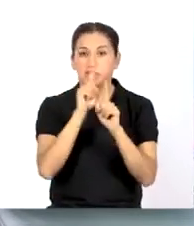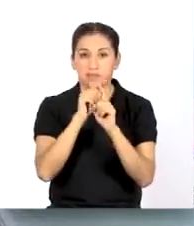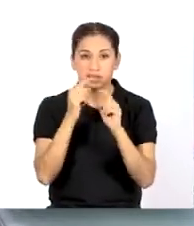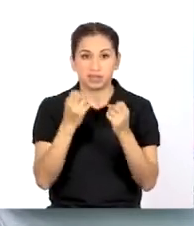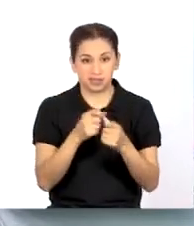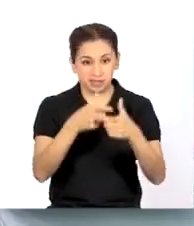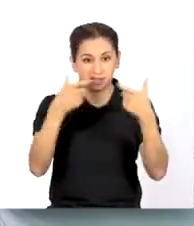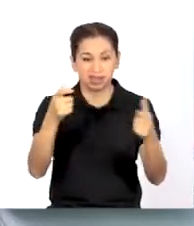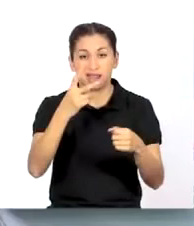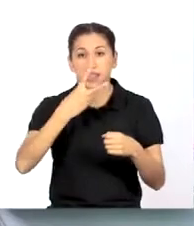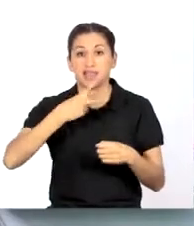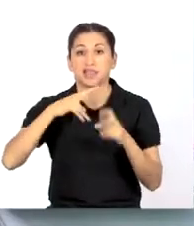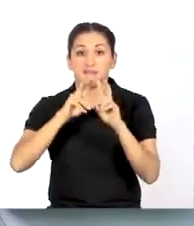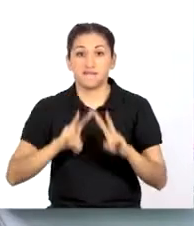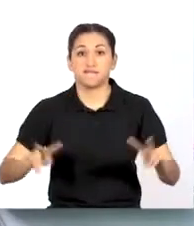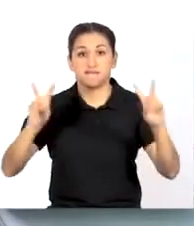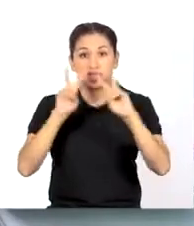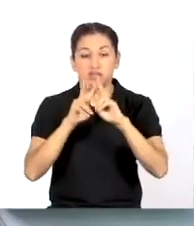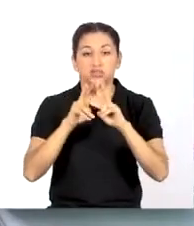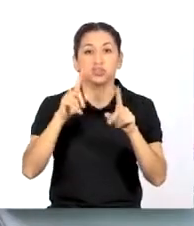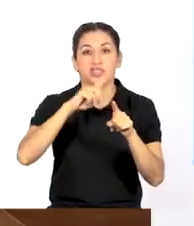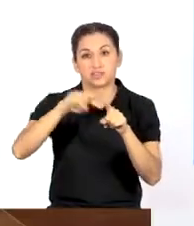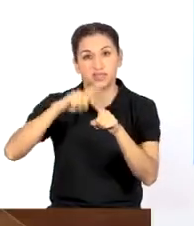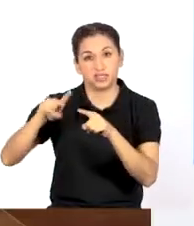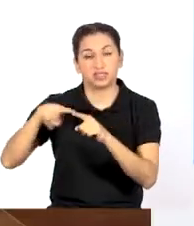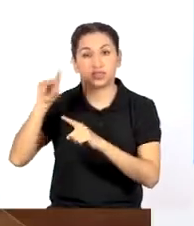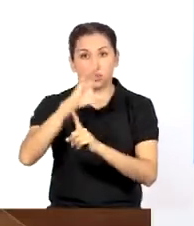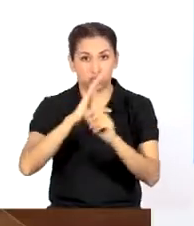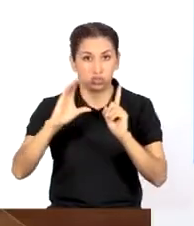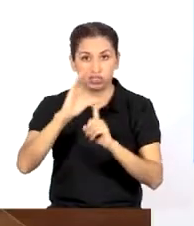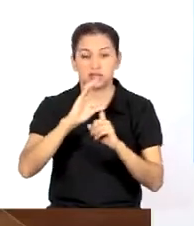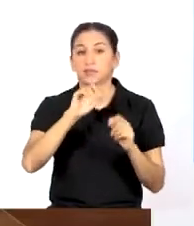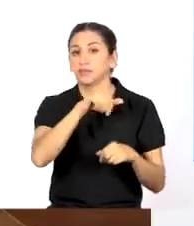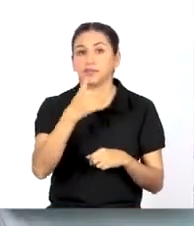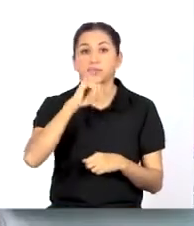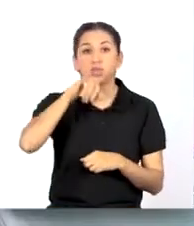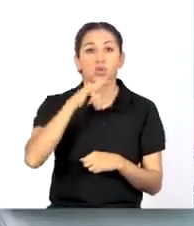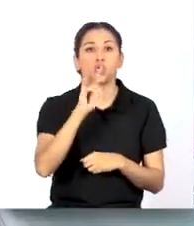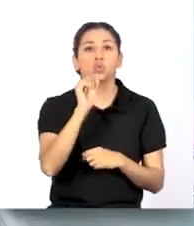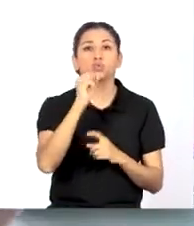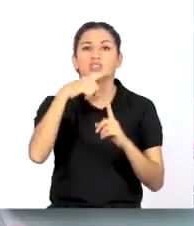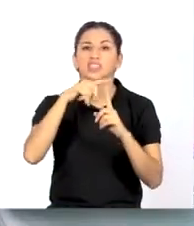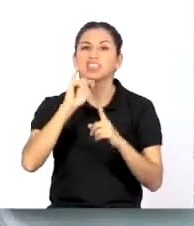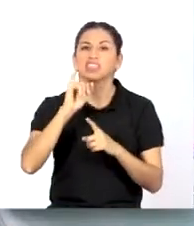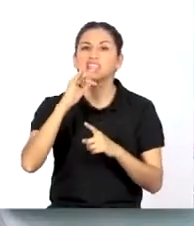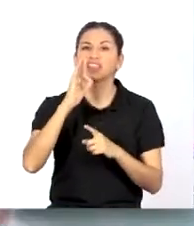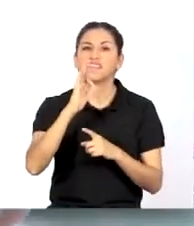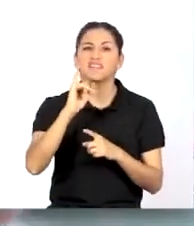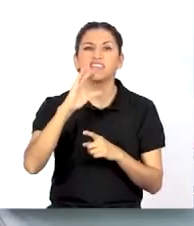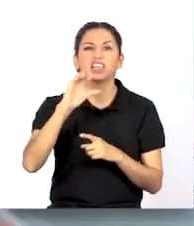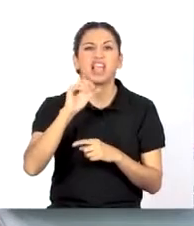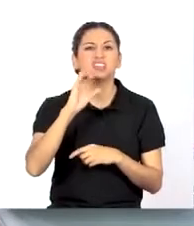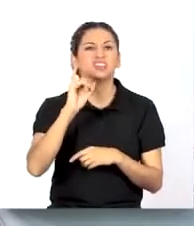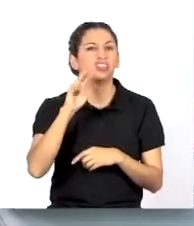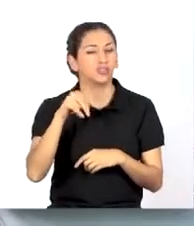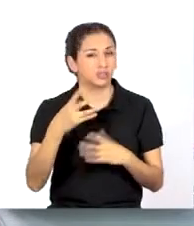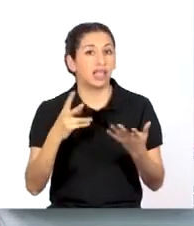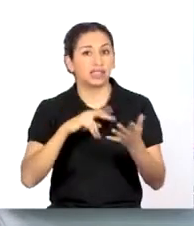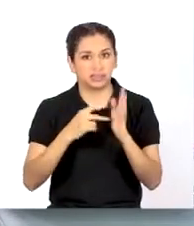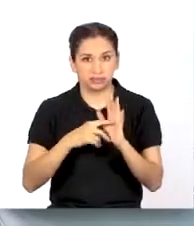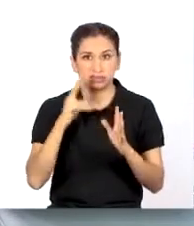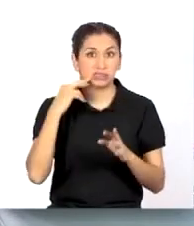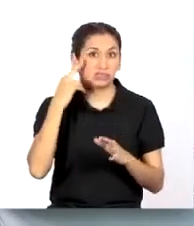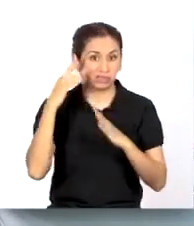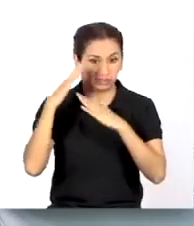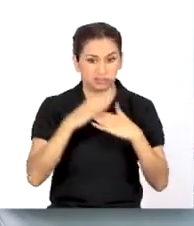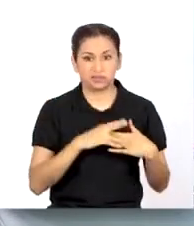la revaloración de la diversidad cultural. ¿Sigue la justificación? Es simple. Consideramos que la discriminación